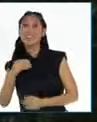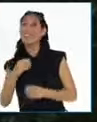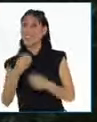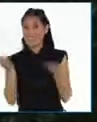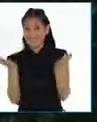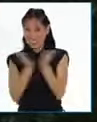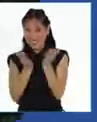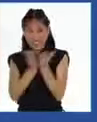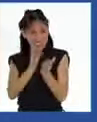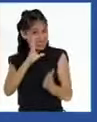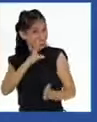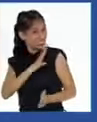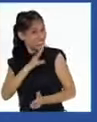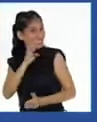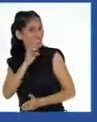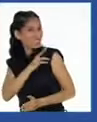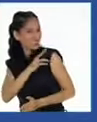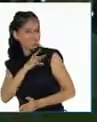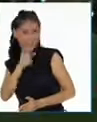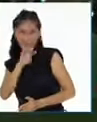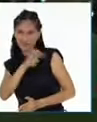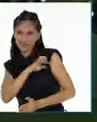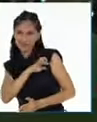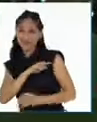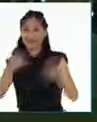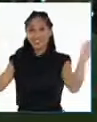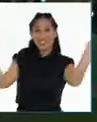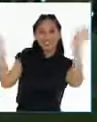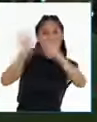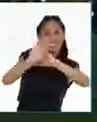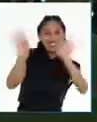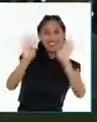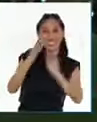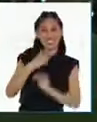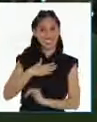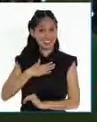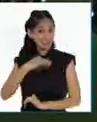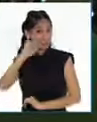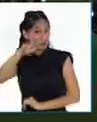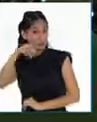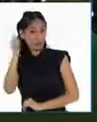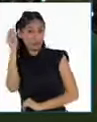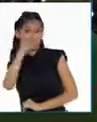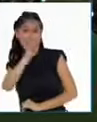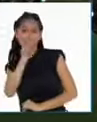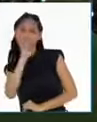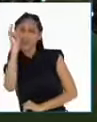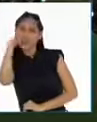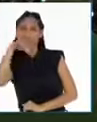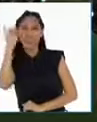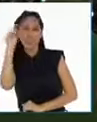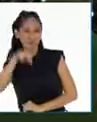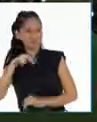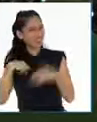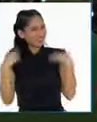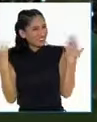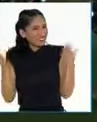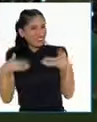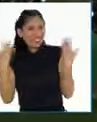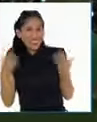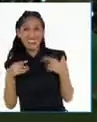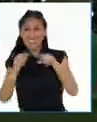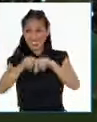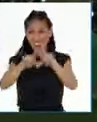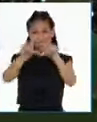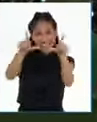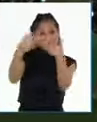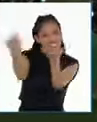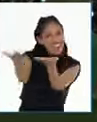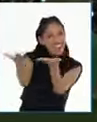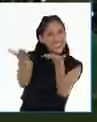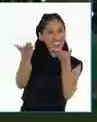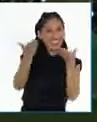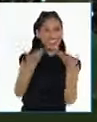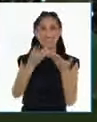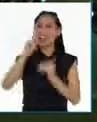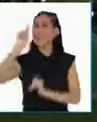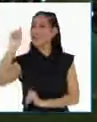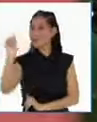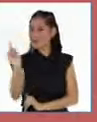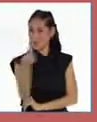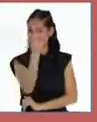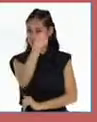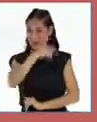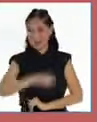primaria. Hola, yo soy Jazmín y estoy muy emocionada de darte la bienvenida al primer